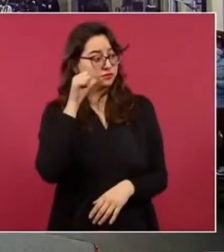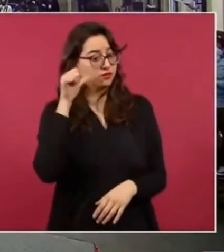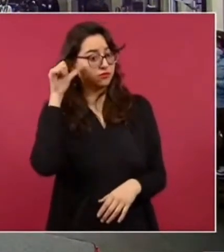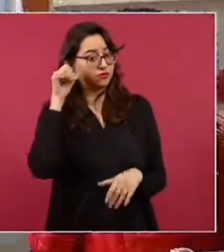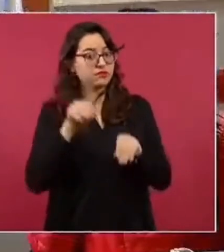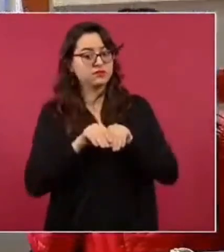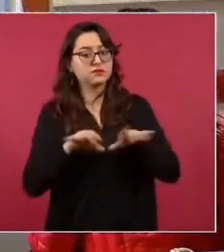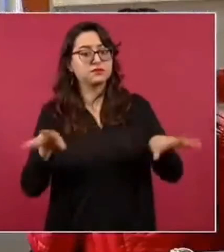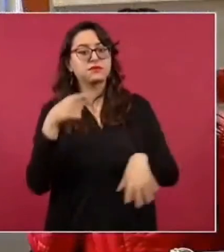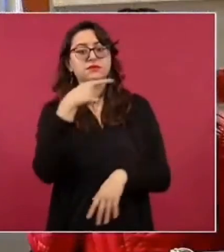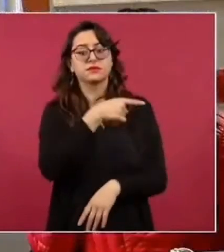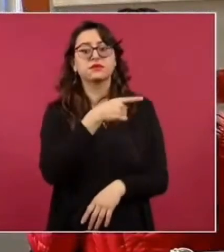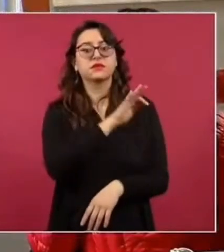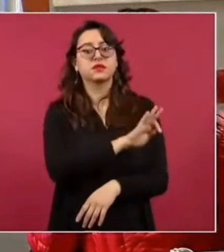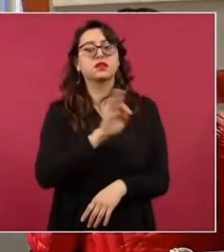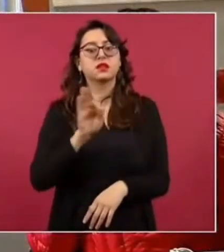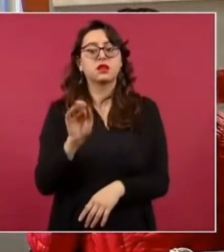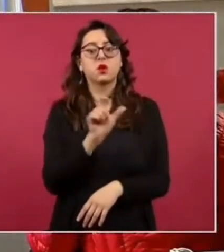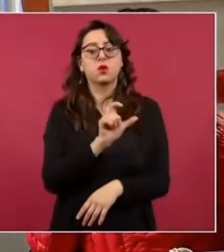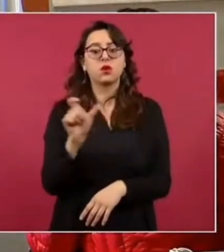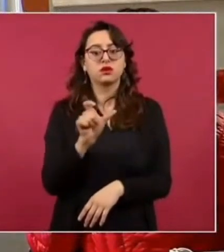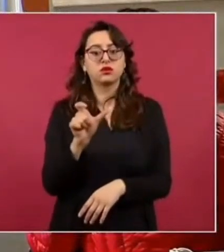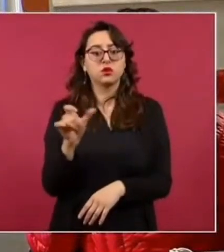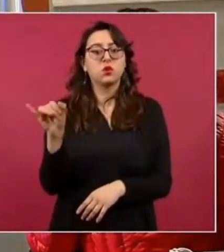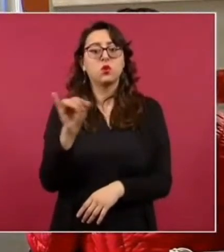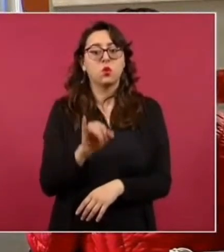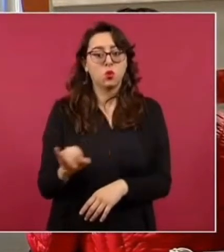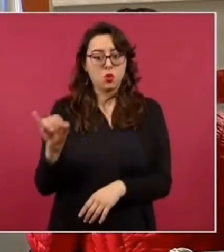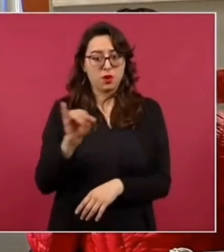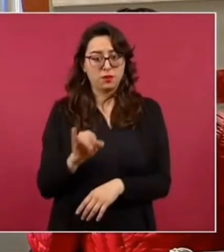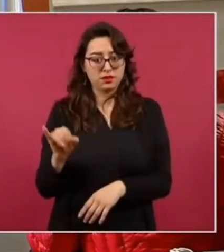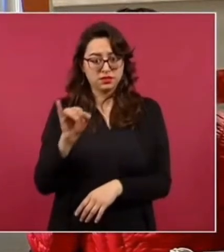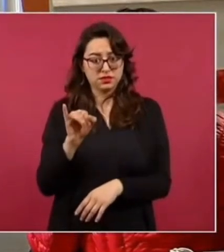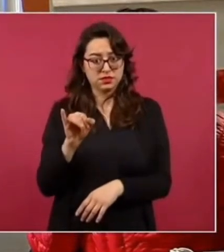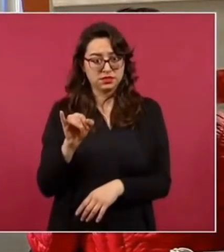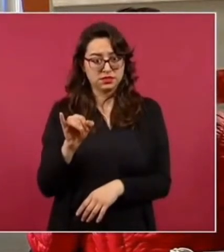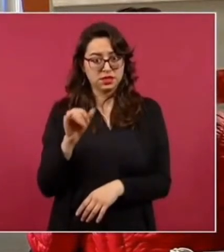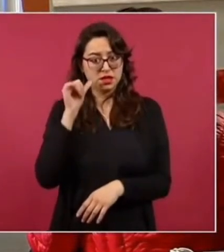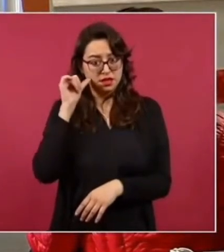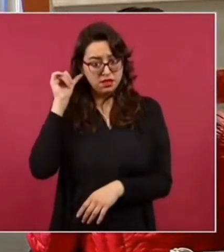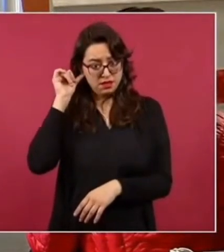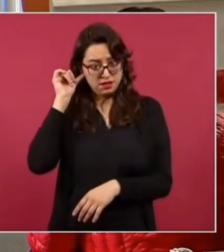¿este de cuándo es? ¿y el del jueves? ¿es el que vimos anteriormente?